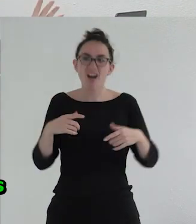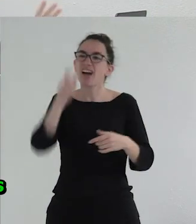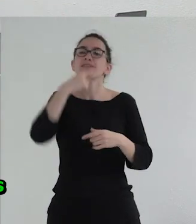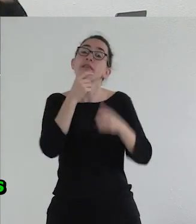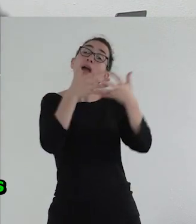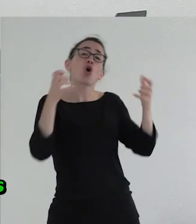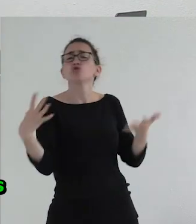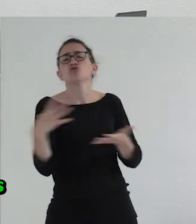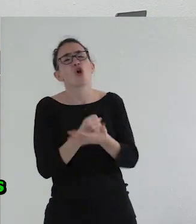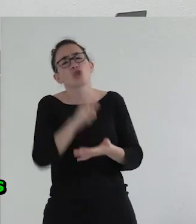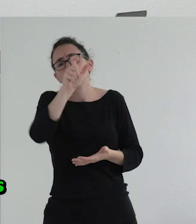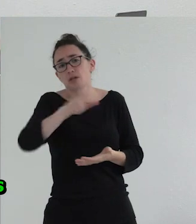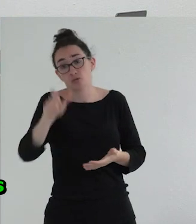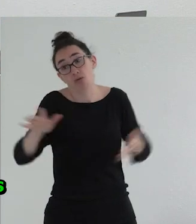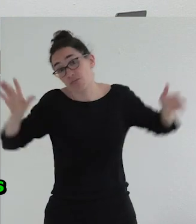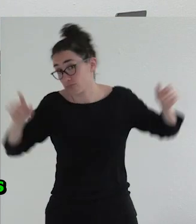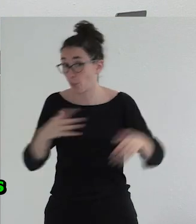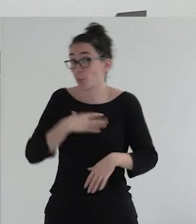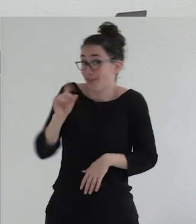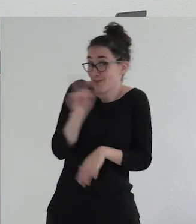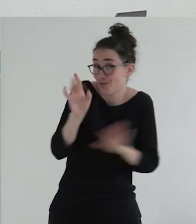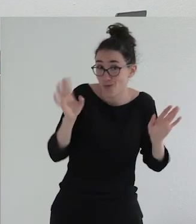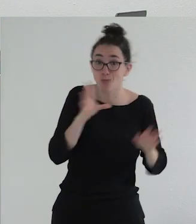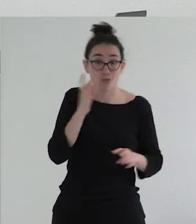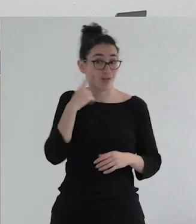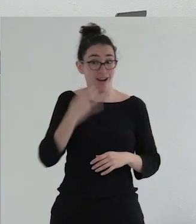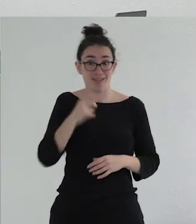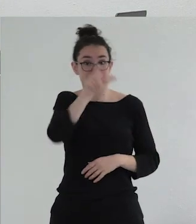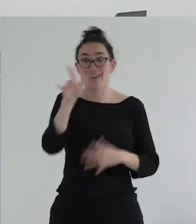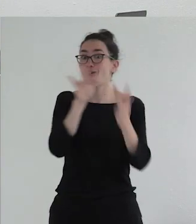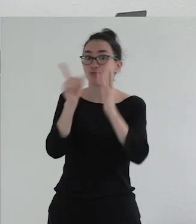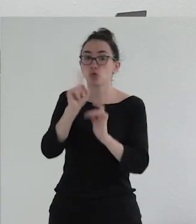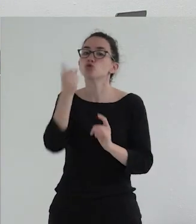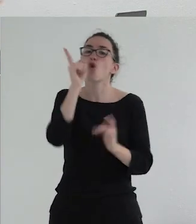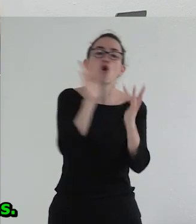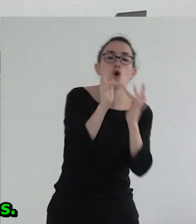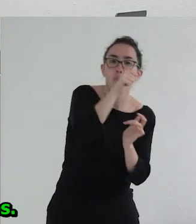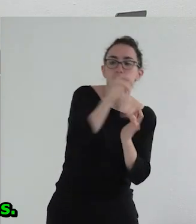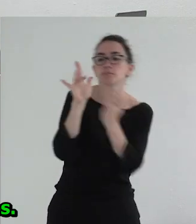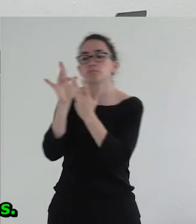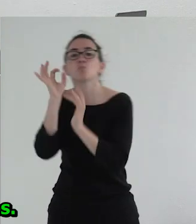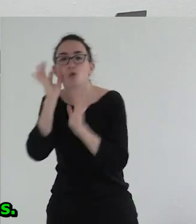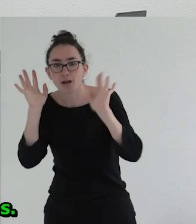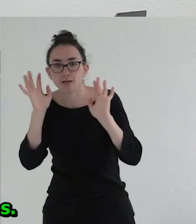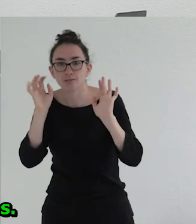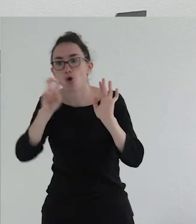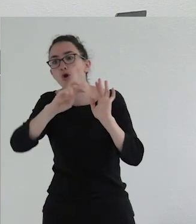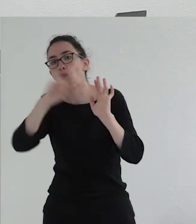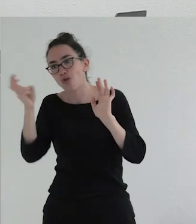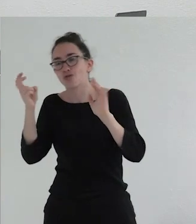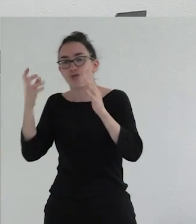Bueno, pues igual lo somos, pero está claro que como personas no nos sabemos relacionar. Solo nos sabemos relacionar con hombres y con mujeres hasta que aprendemos otros códigos.